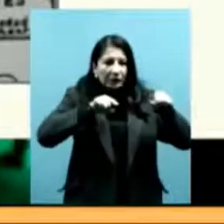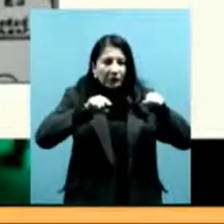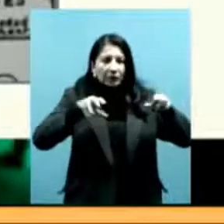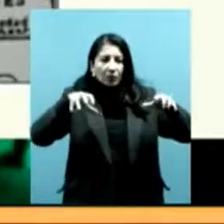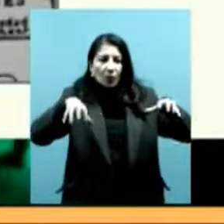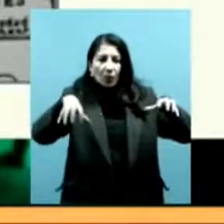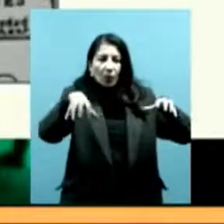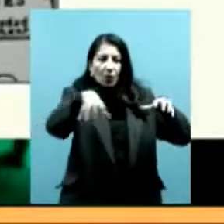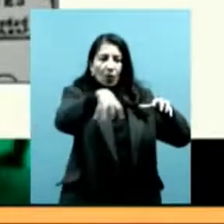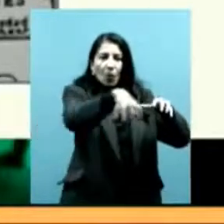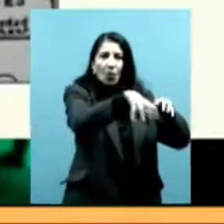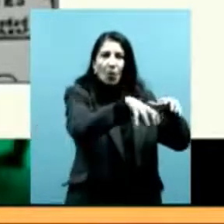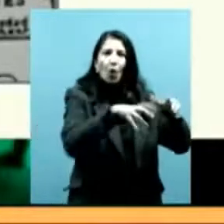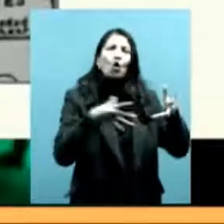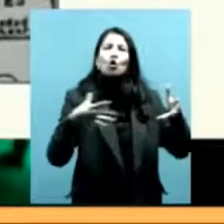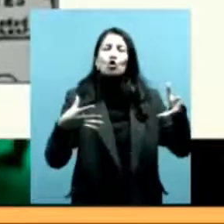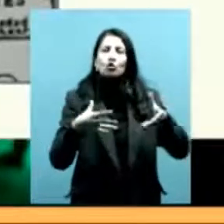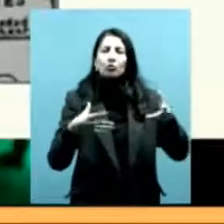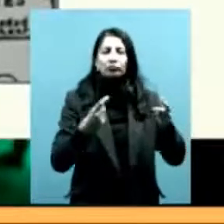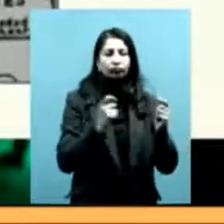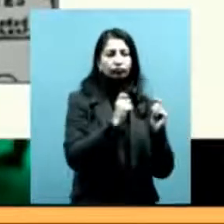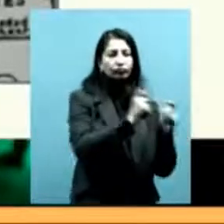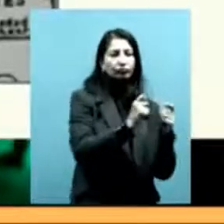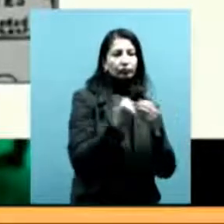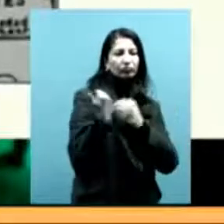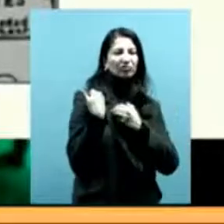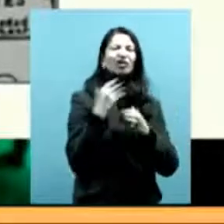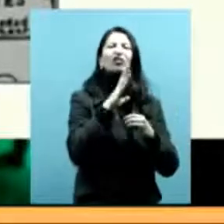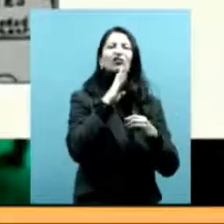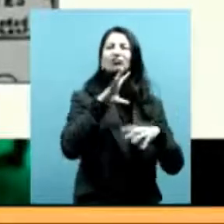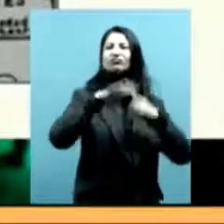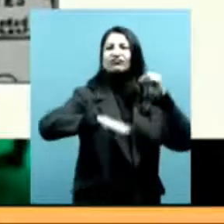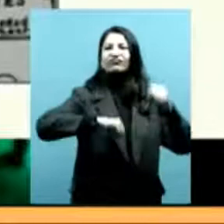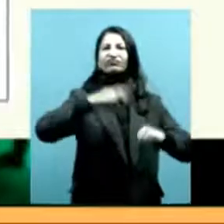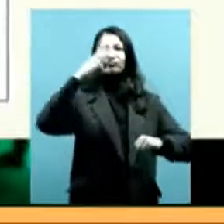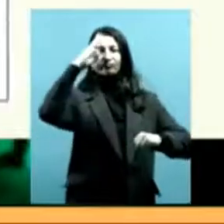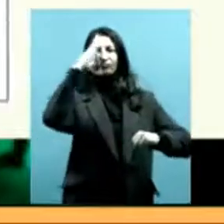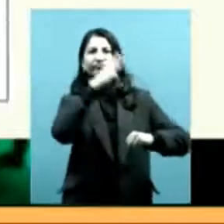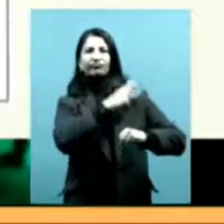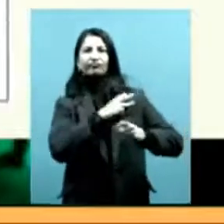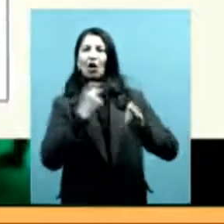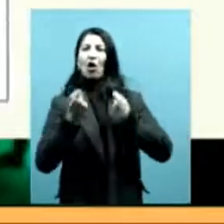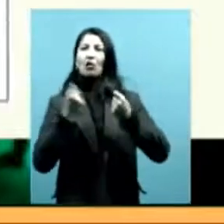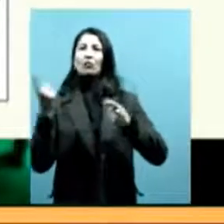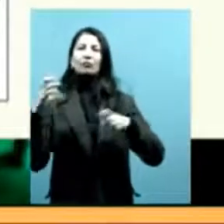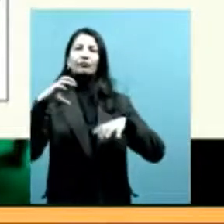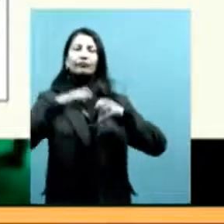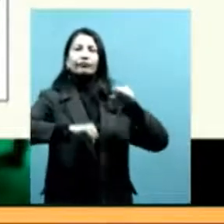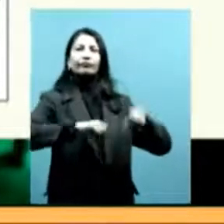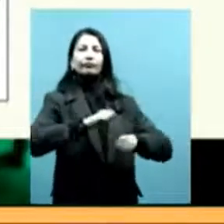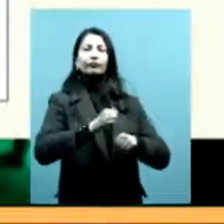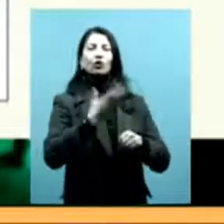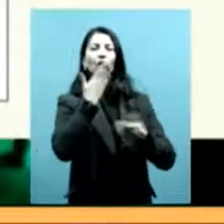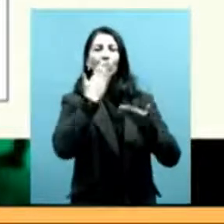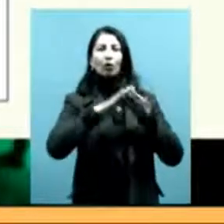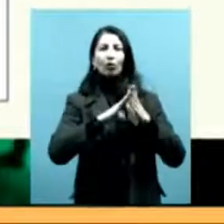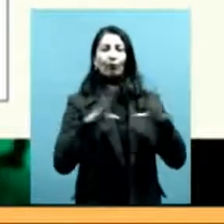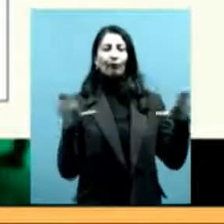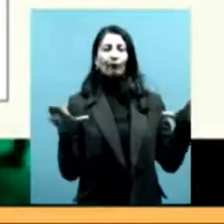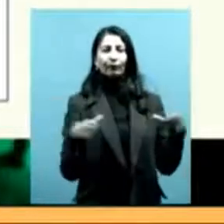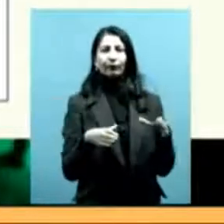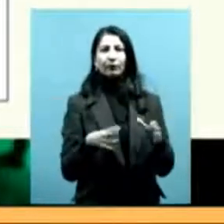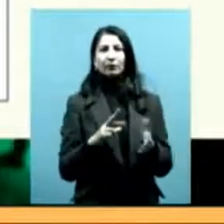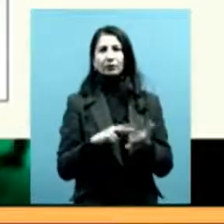entregados todos a comerciantes y terratenientes. Después incluso se lotea la misma reserva y cuando se lotea la misma